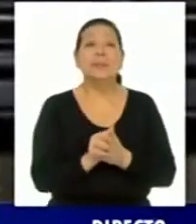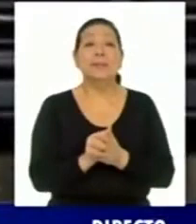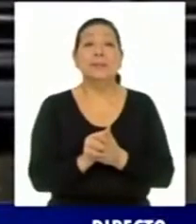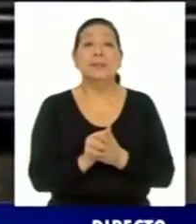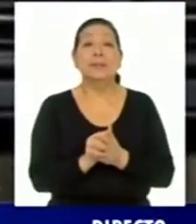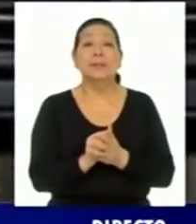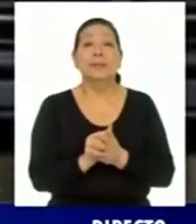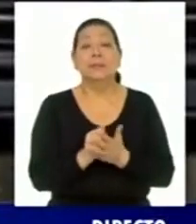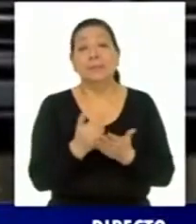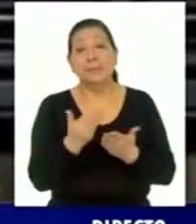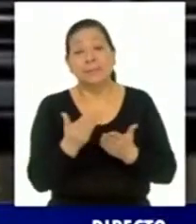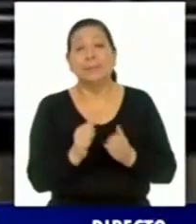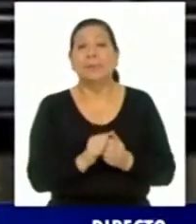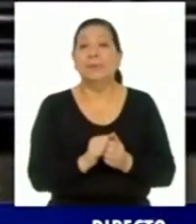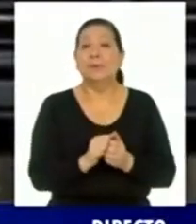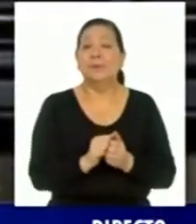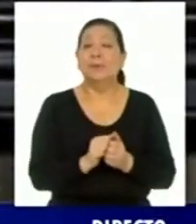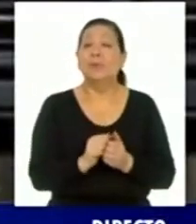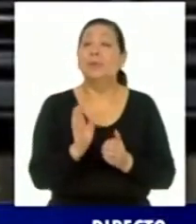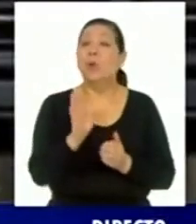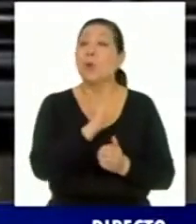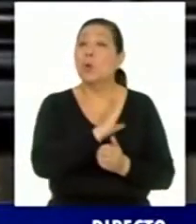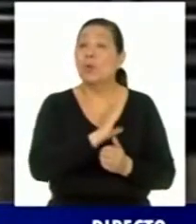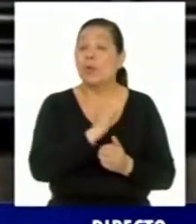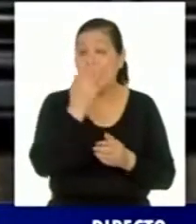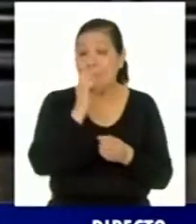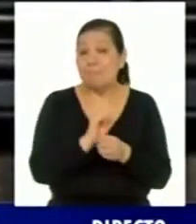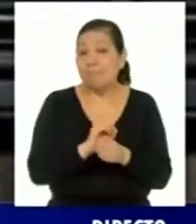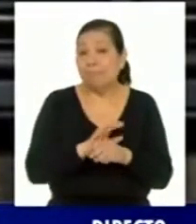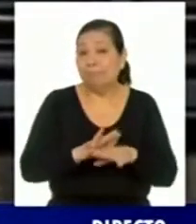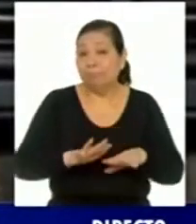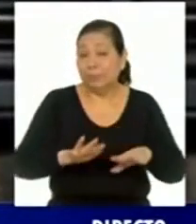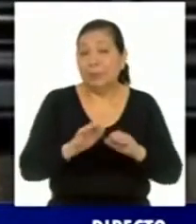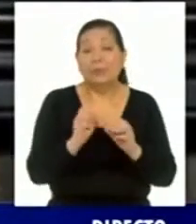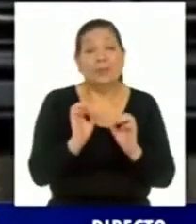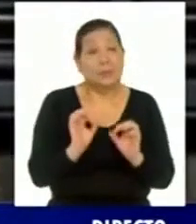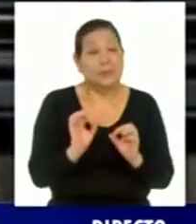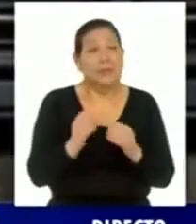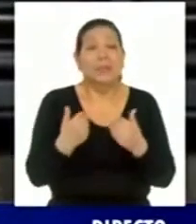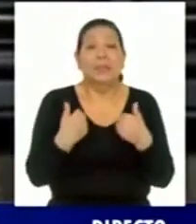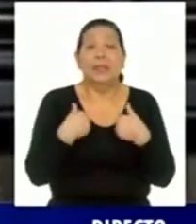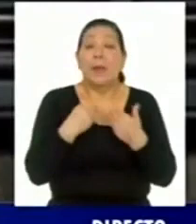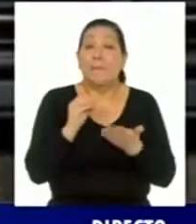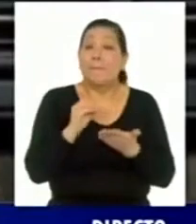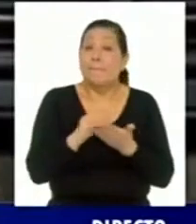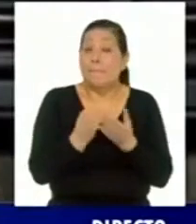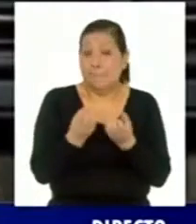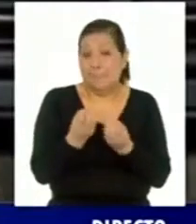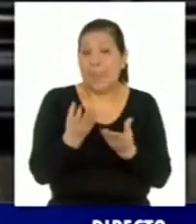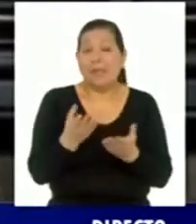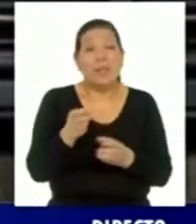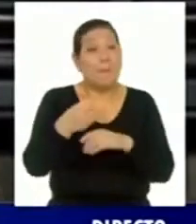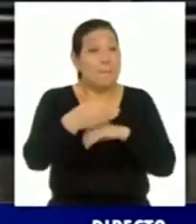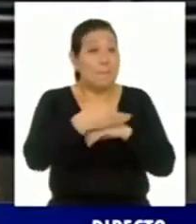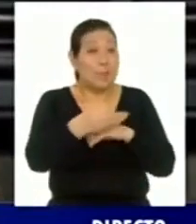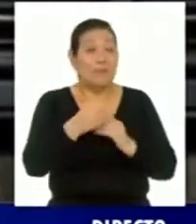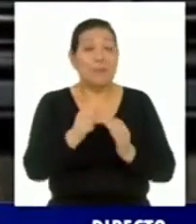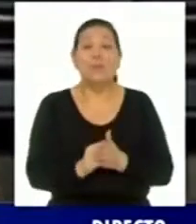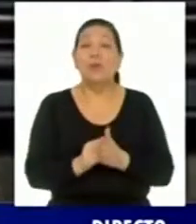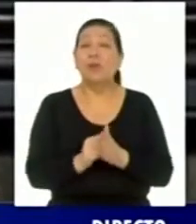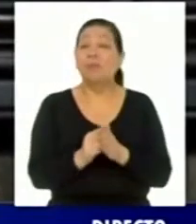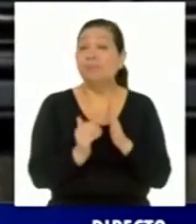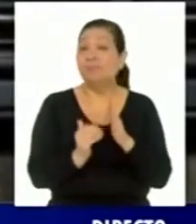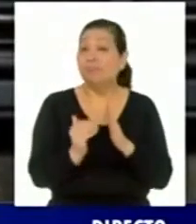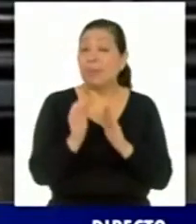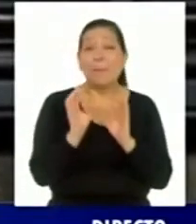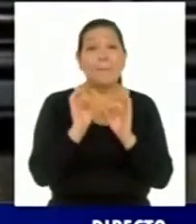comportamiento de la epidemia, podamos ir teniendo mayor cantidad de provincias en los